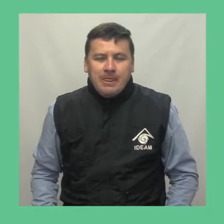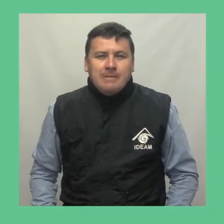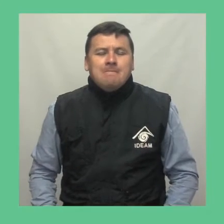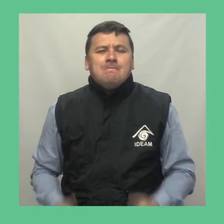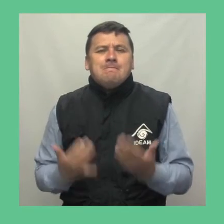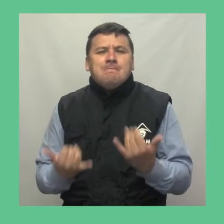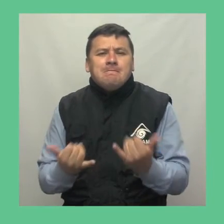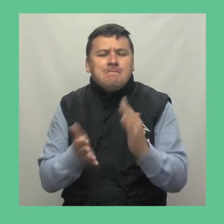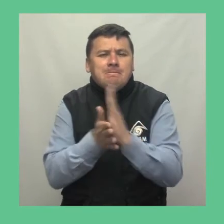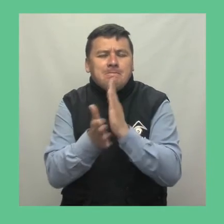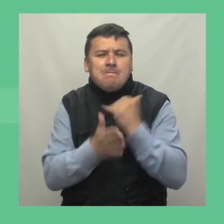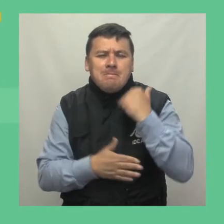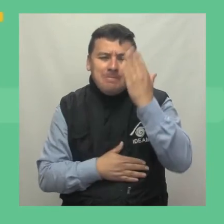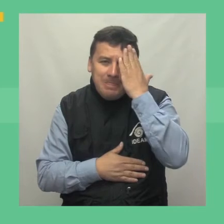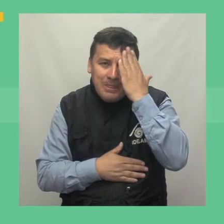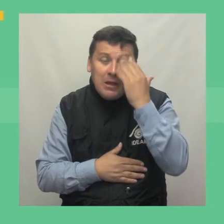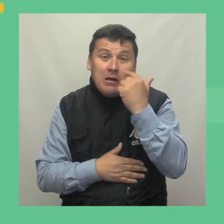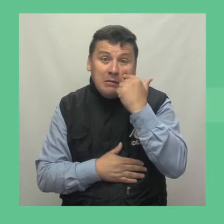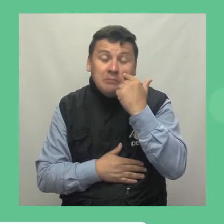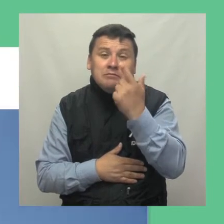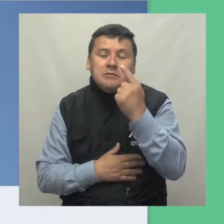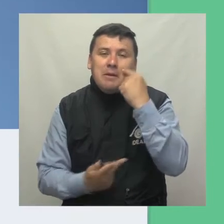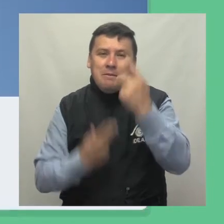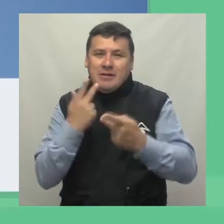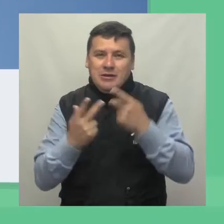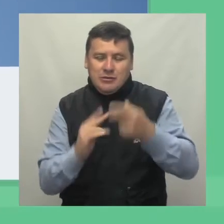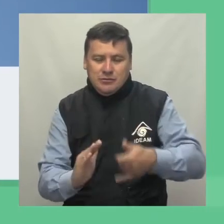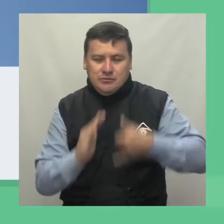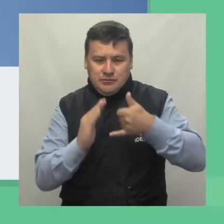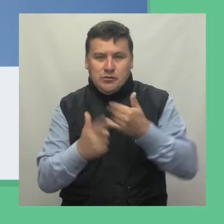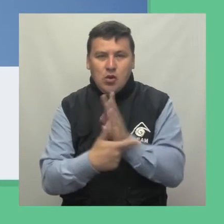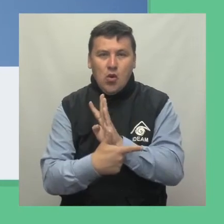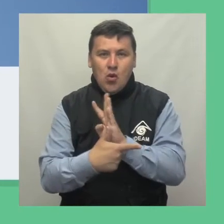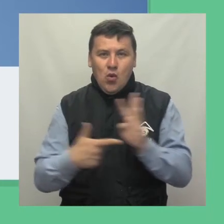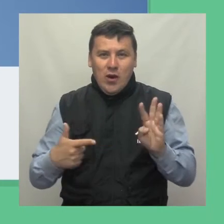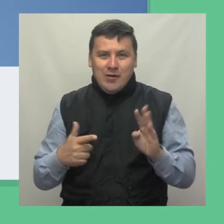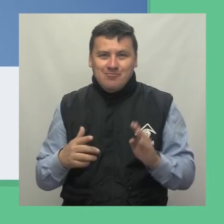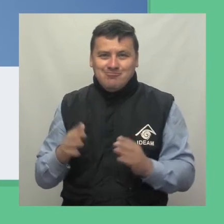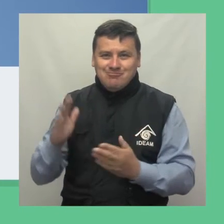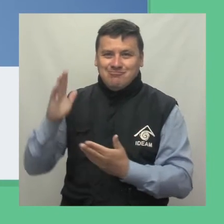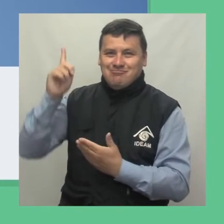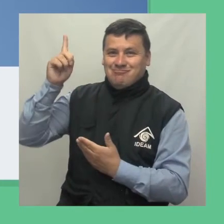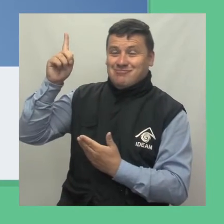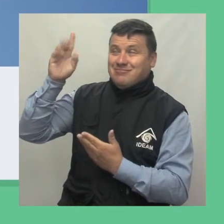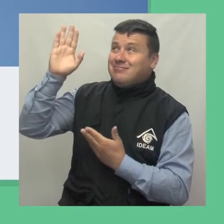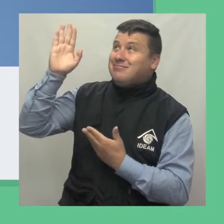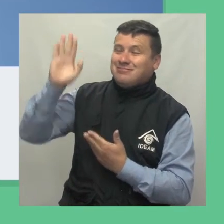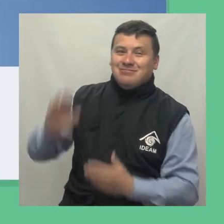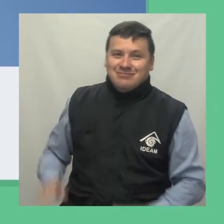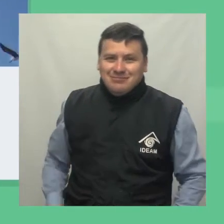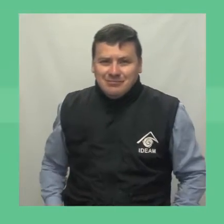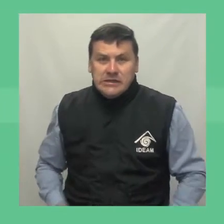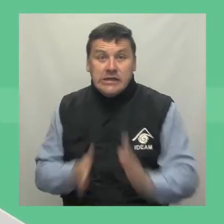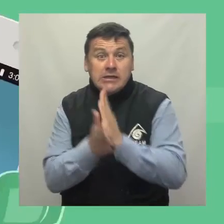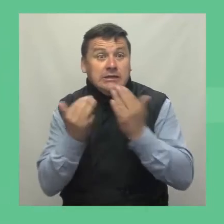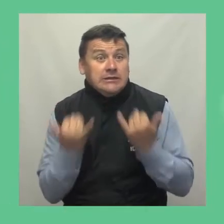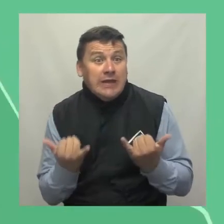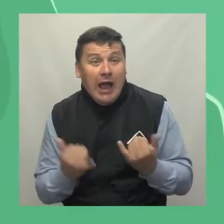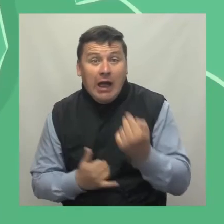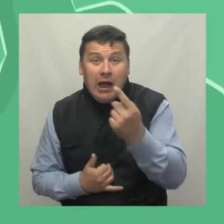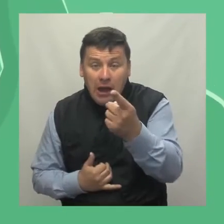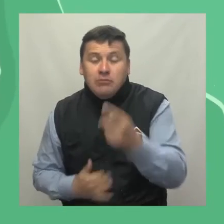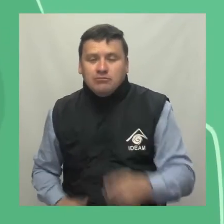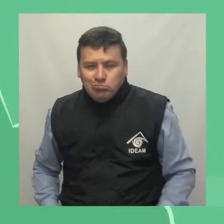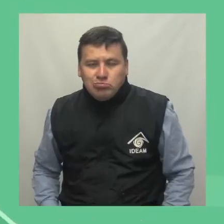Para mayor información sobre el pronóstico del tiempo Visítenos en www.ideam.gov.co Y para estar